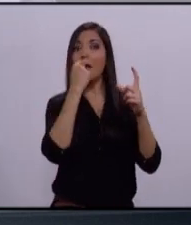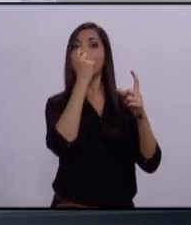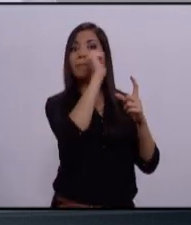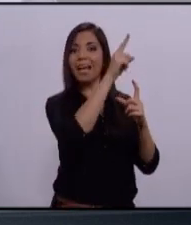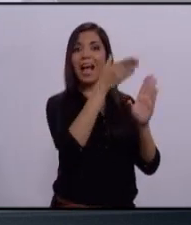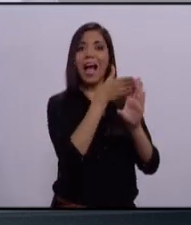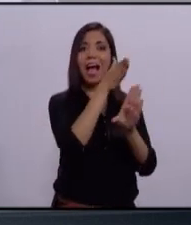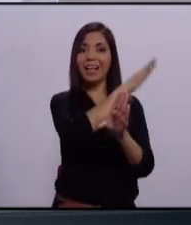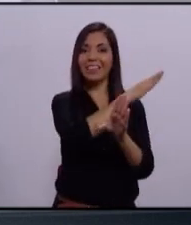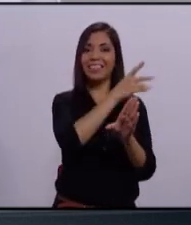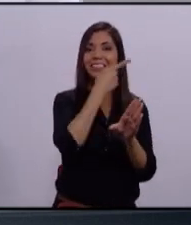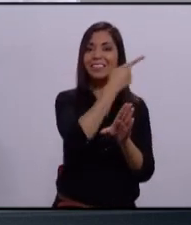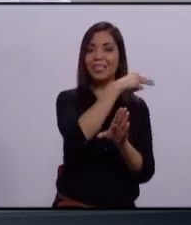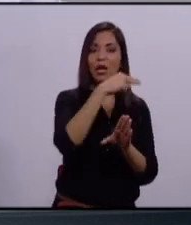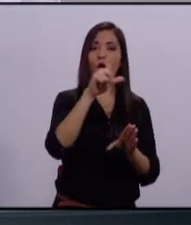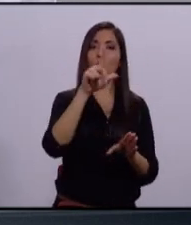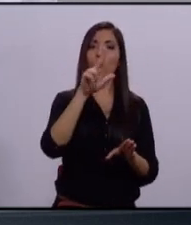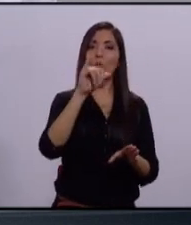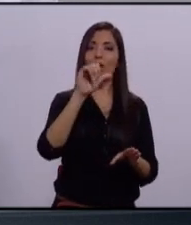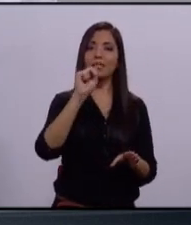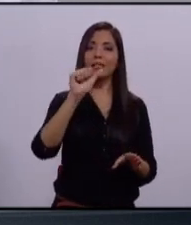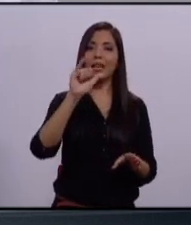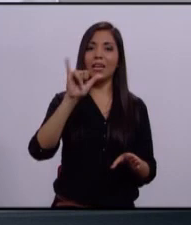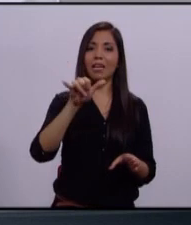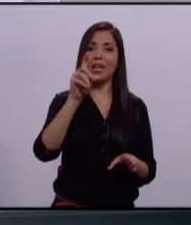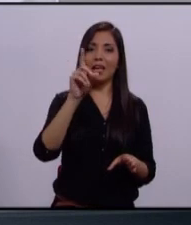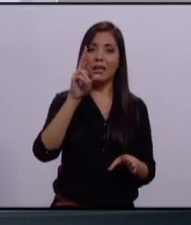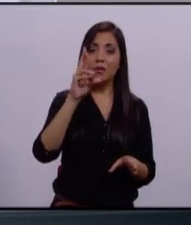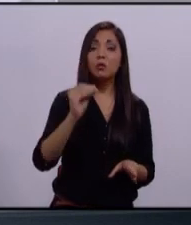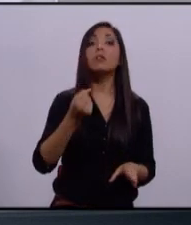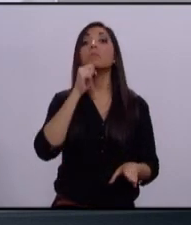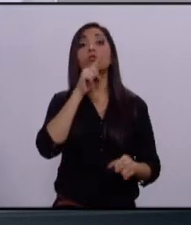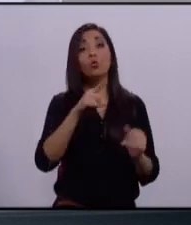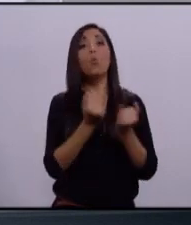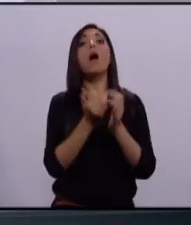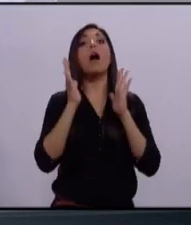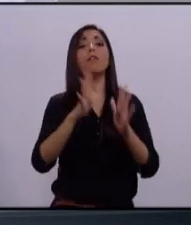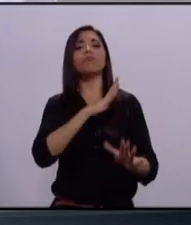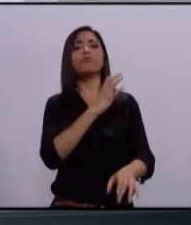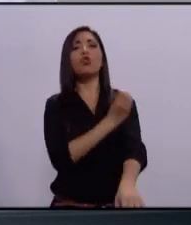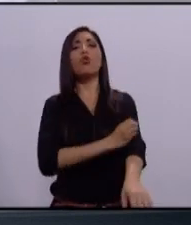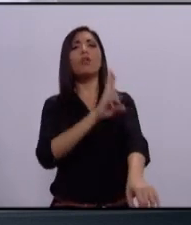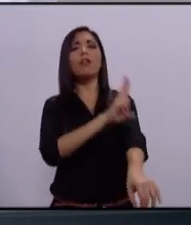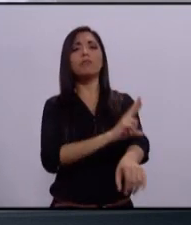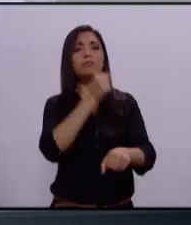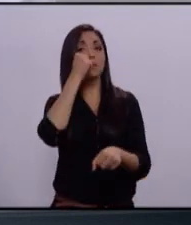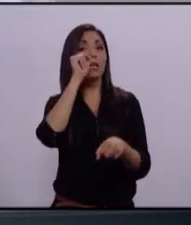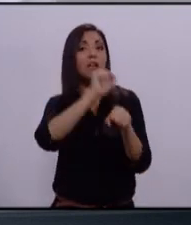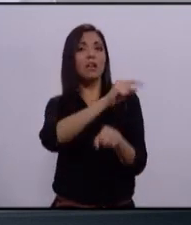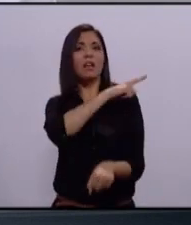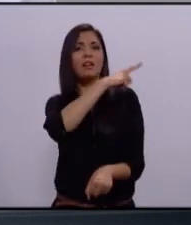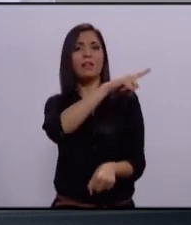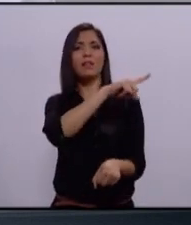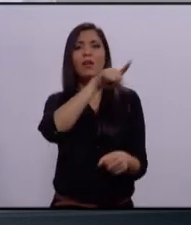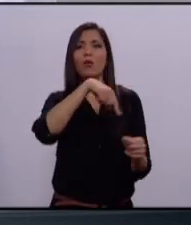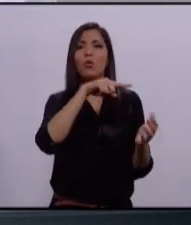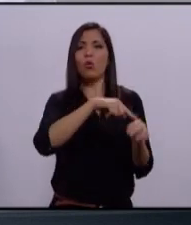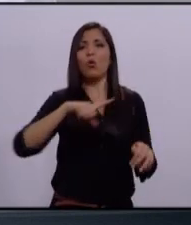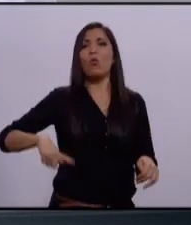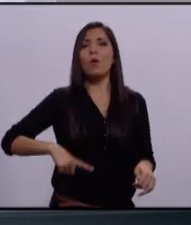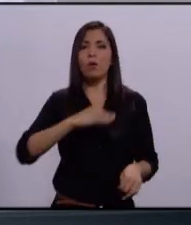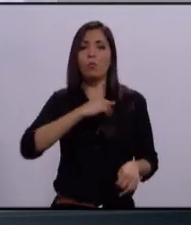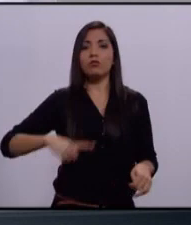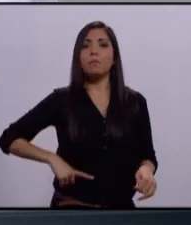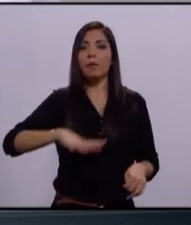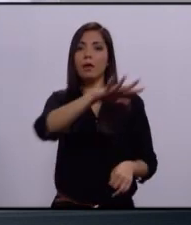le rindo honor a Luis Alejandro. Así como también he sido coordinador de la Secretaría General del Gobierno Municipal de